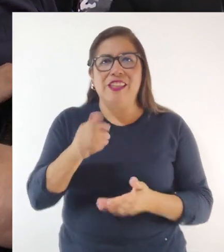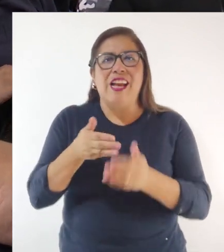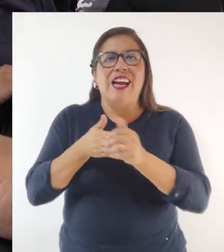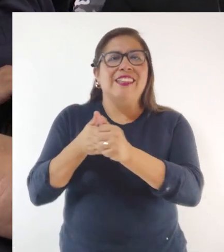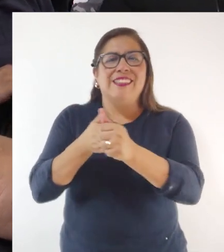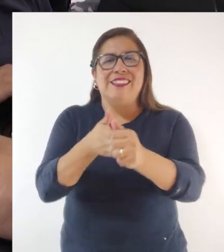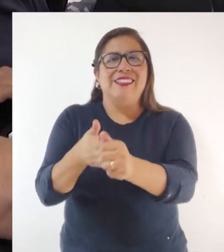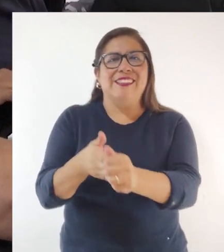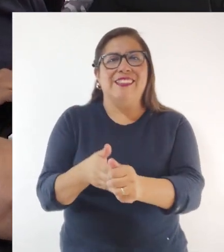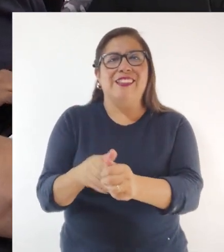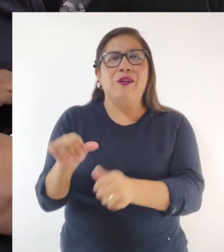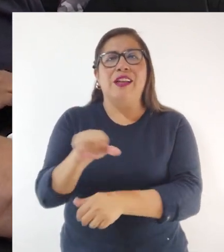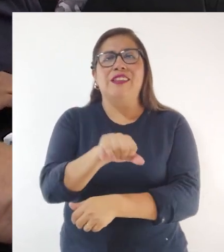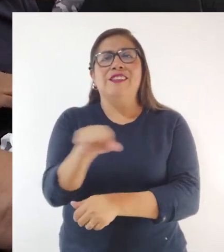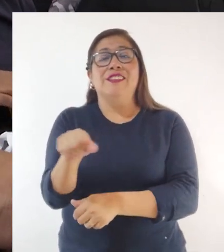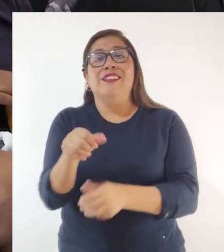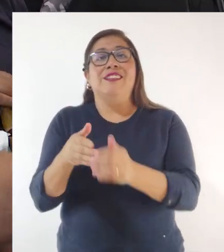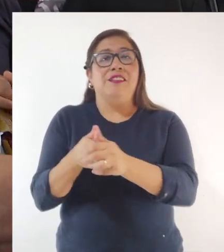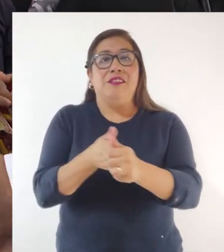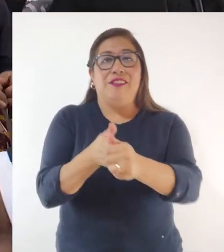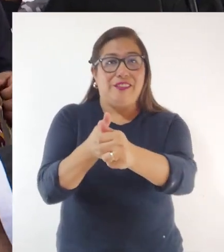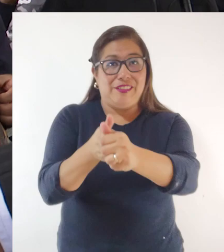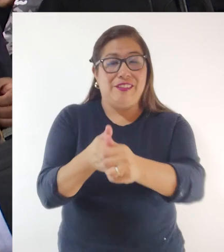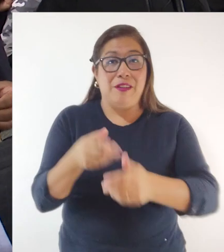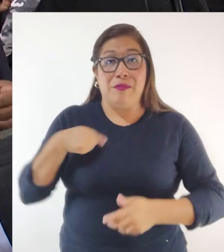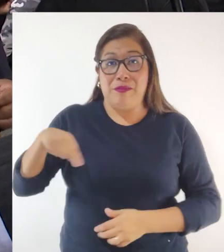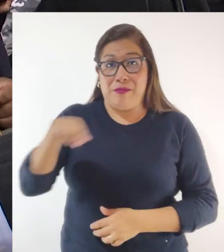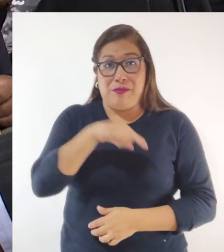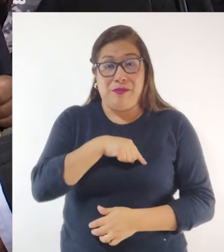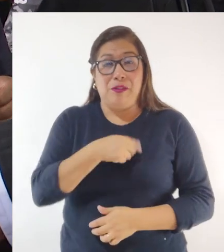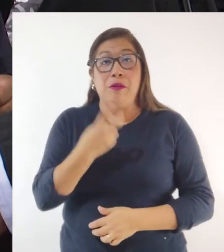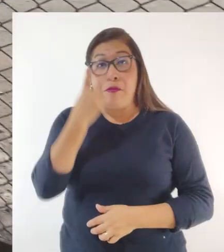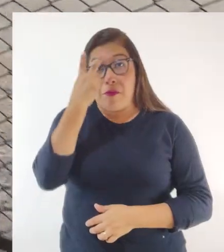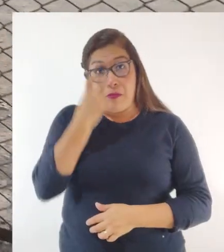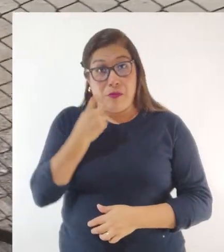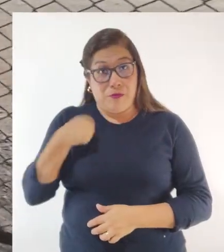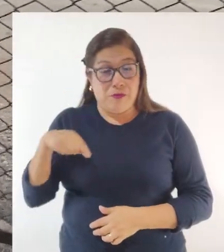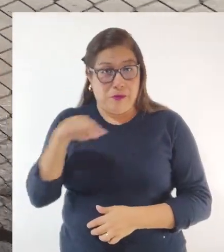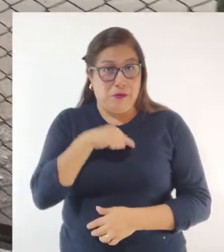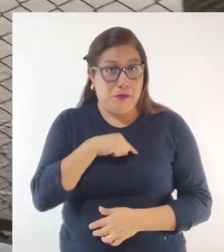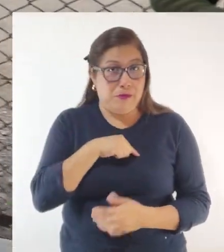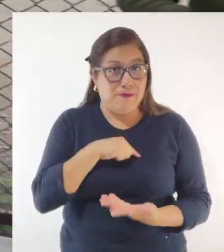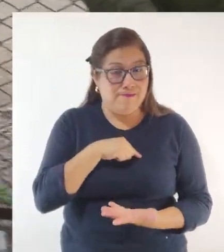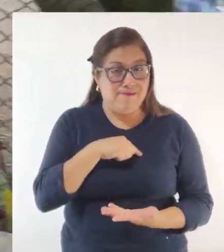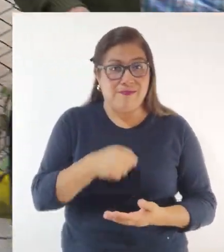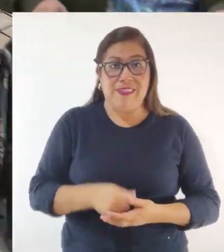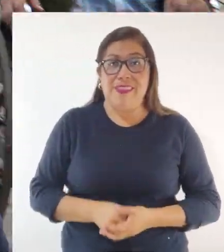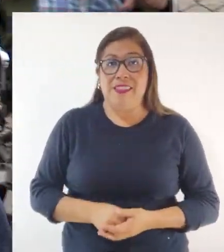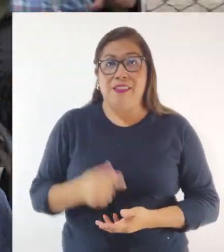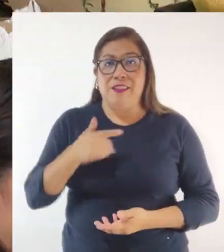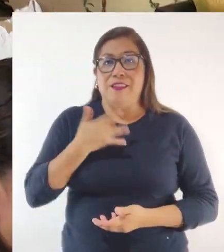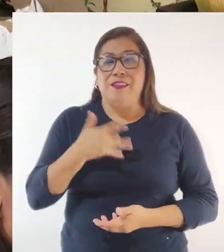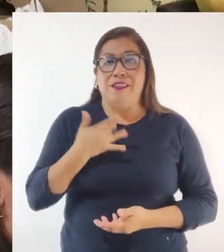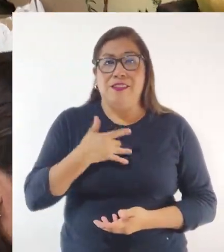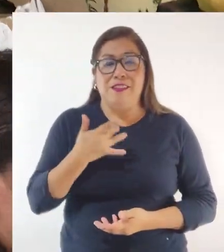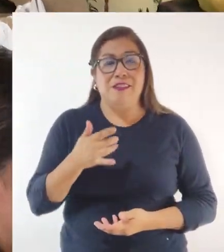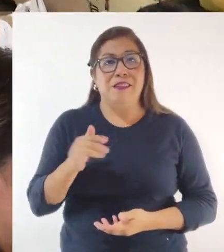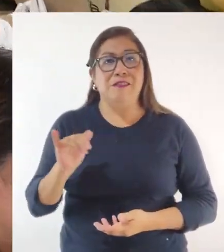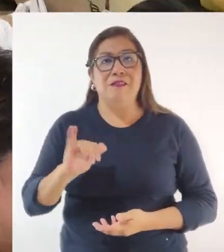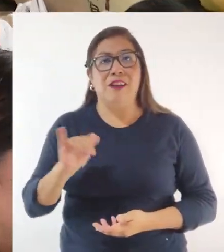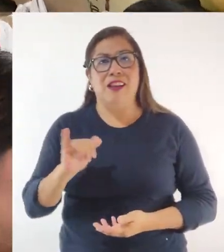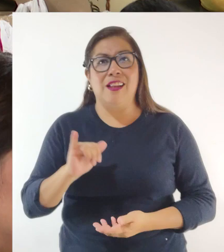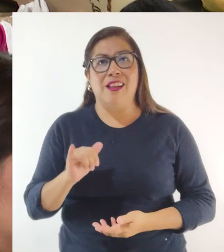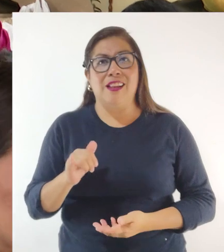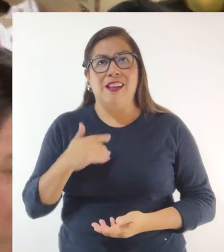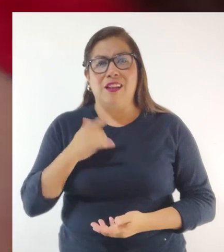timón. Es un timón para nosotros. Bueno, como persona invidente nosotros nos sentimos un poquito